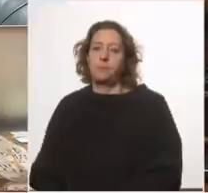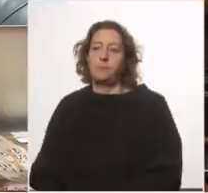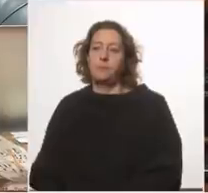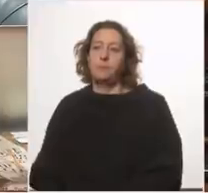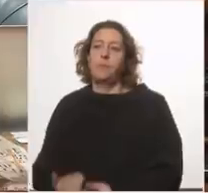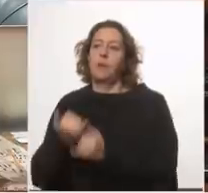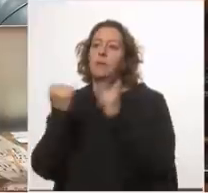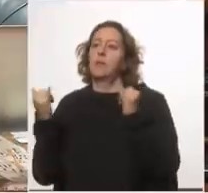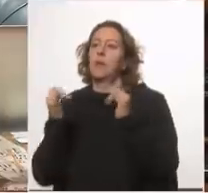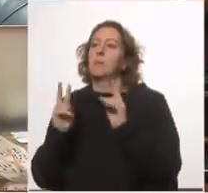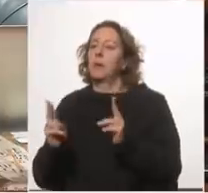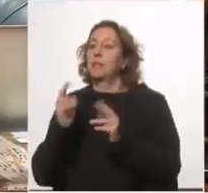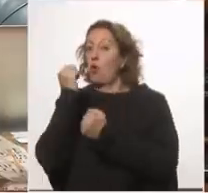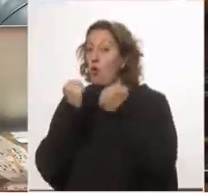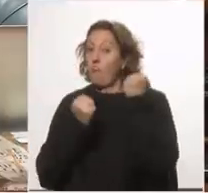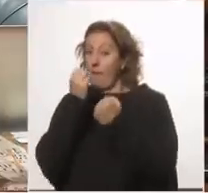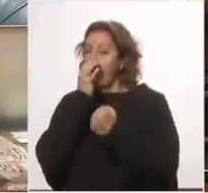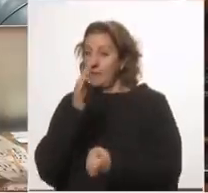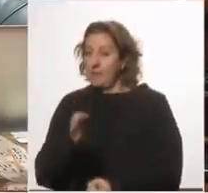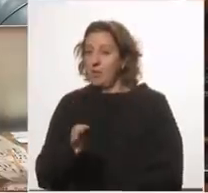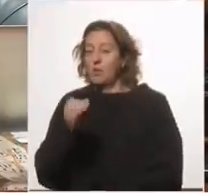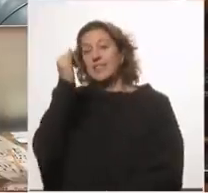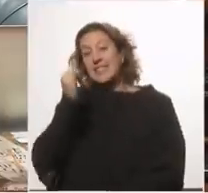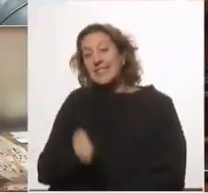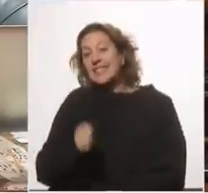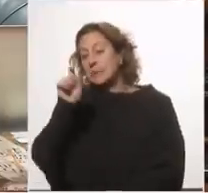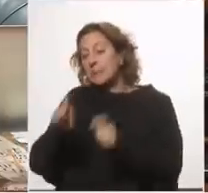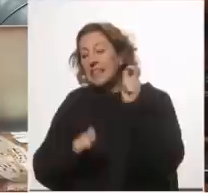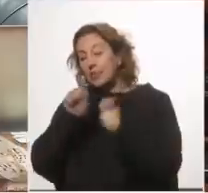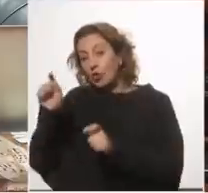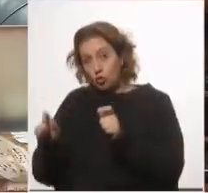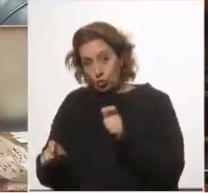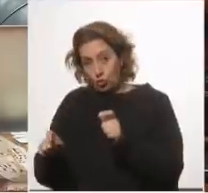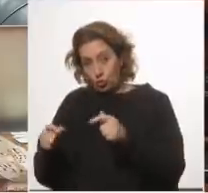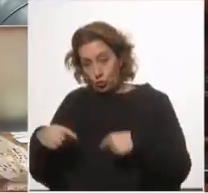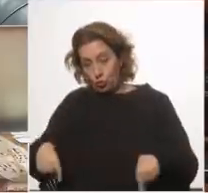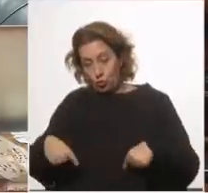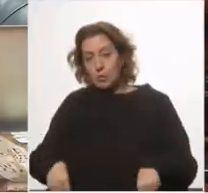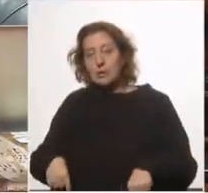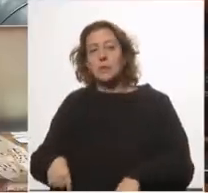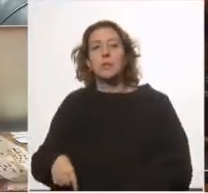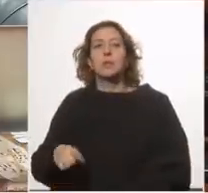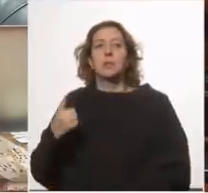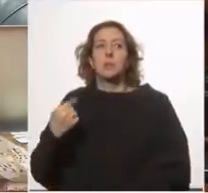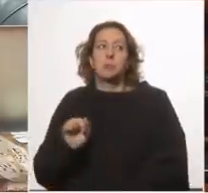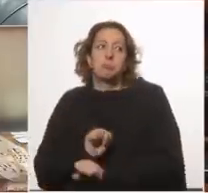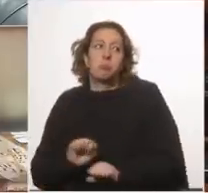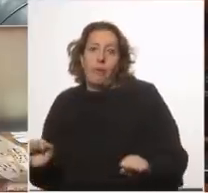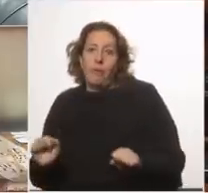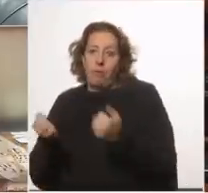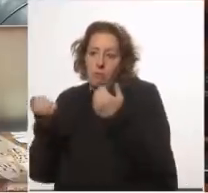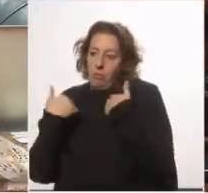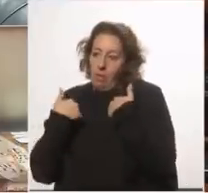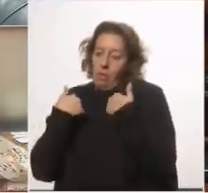termino la parte económica diciendo si los ministros han estimado y nos pueden dar datos